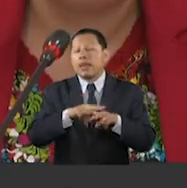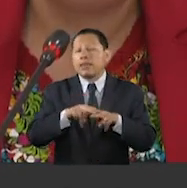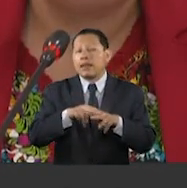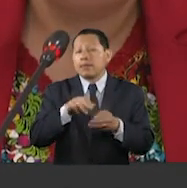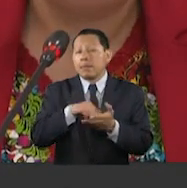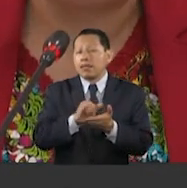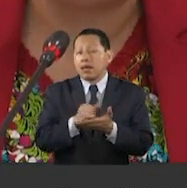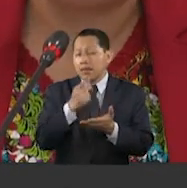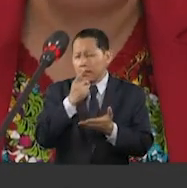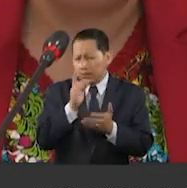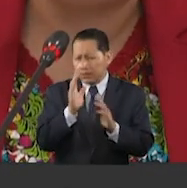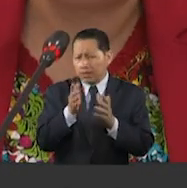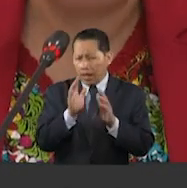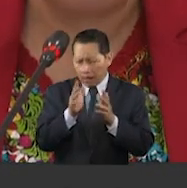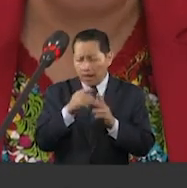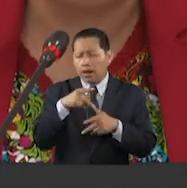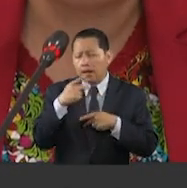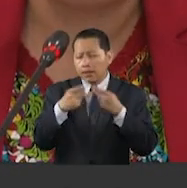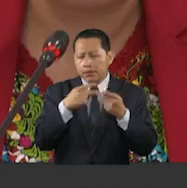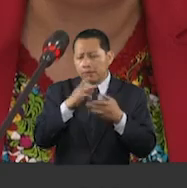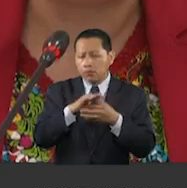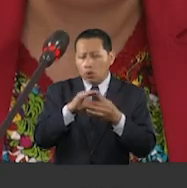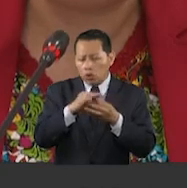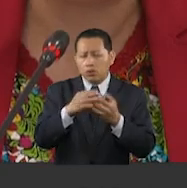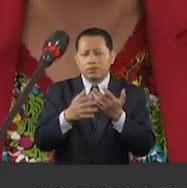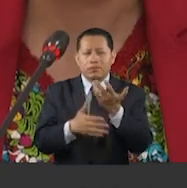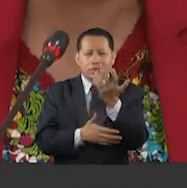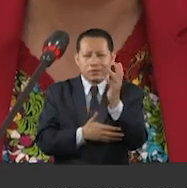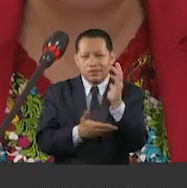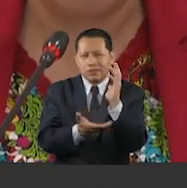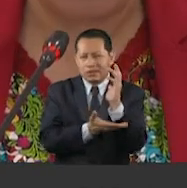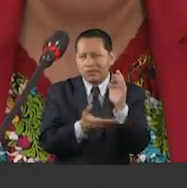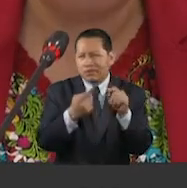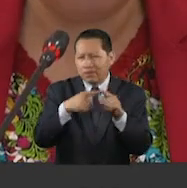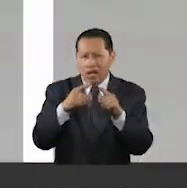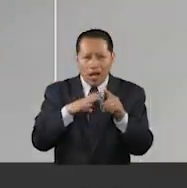que se resolvieron las manifestaciones de impacto ambiental conforme a derecho.